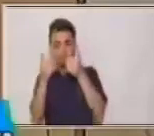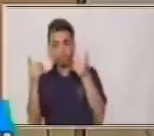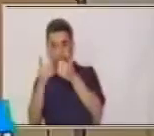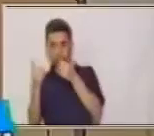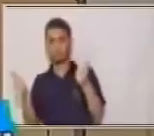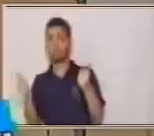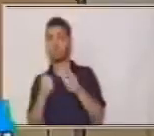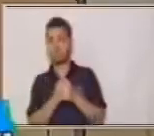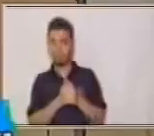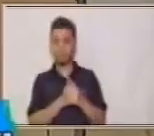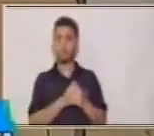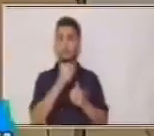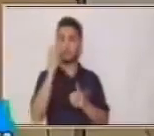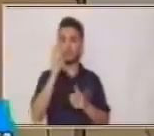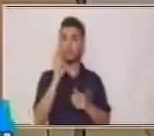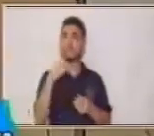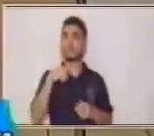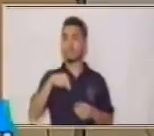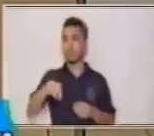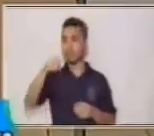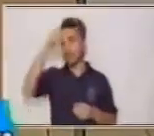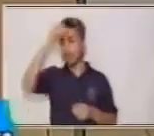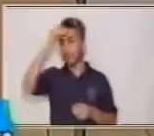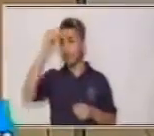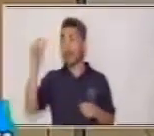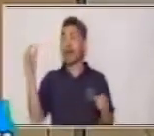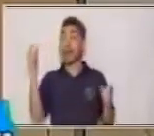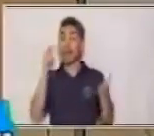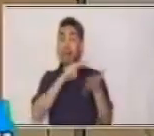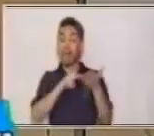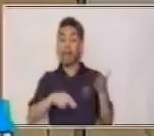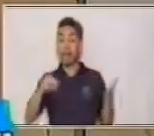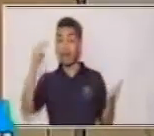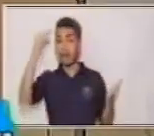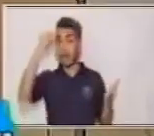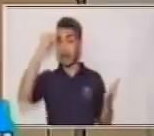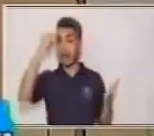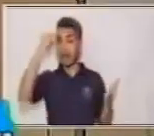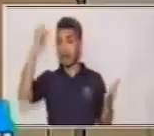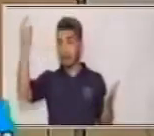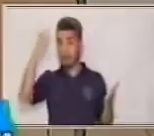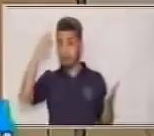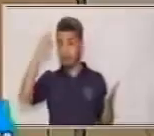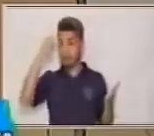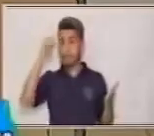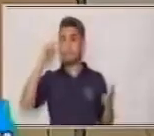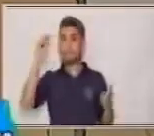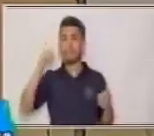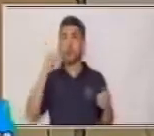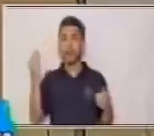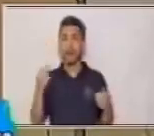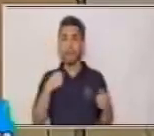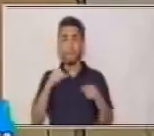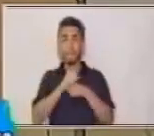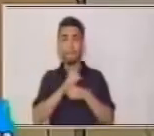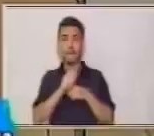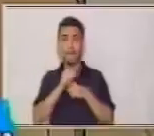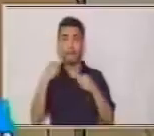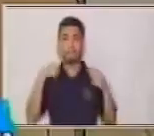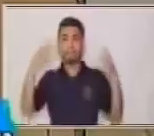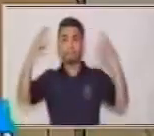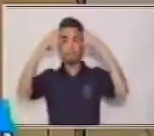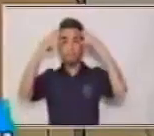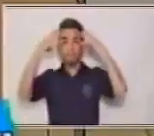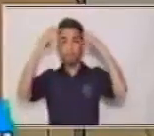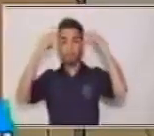ahí. Entonces, tenemos que aprender a leer mentalmente. ¿Por qué? Porque es un ejercicio donde nuestra mente está